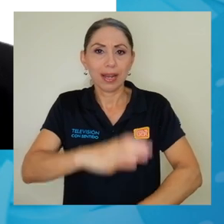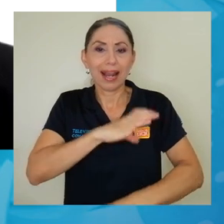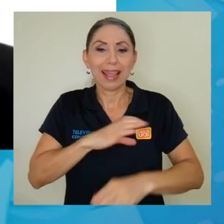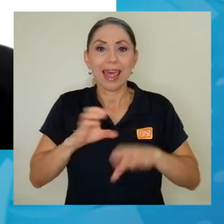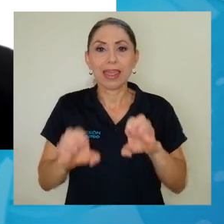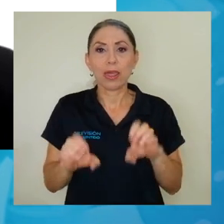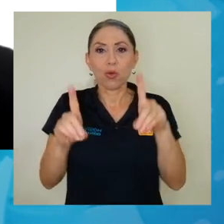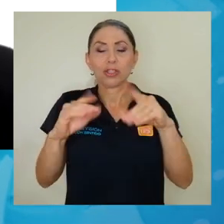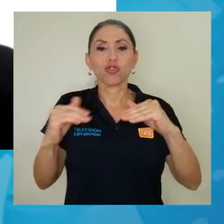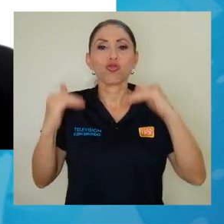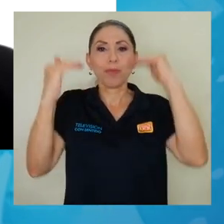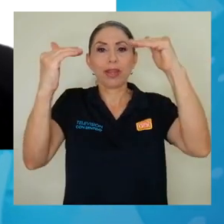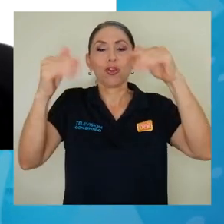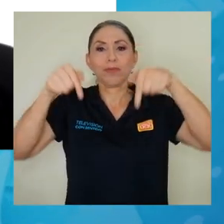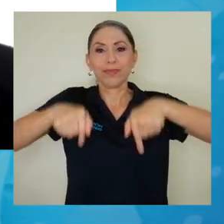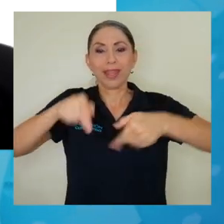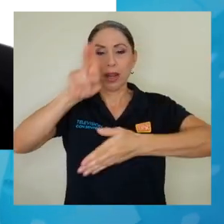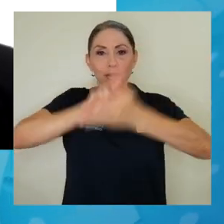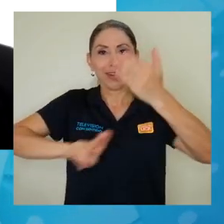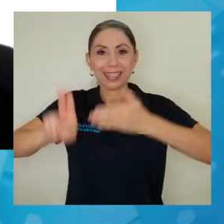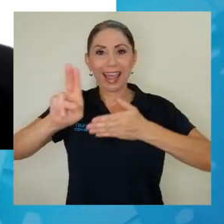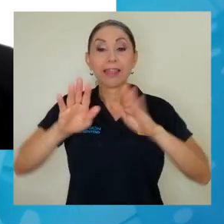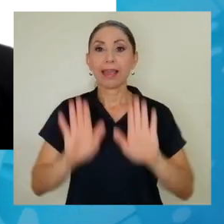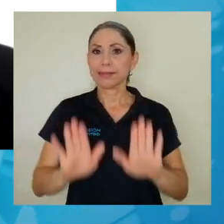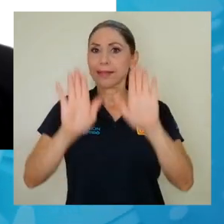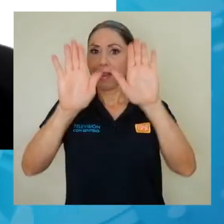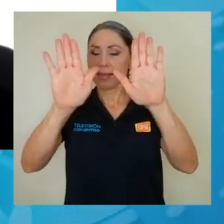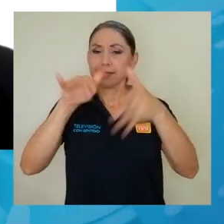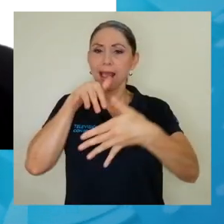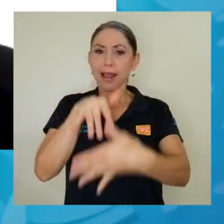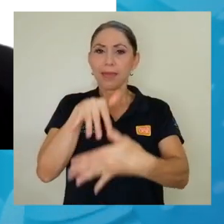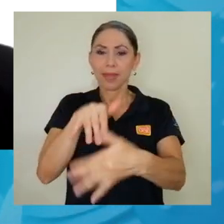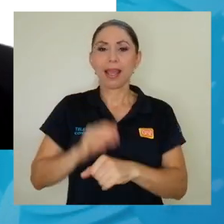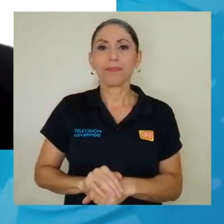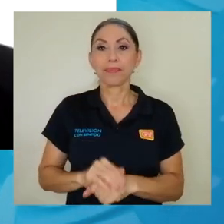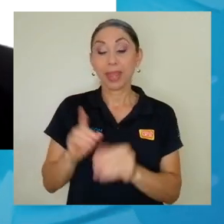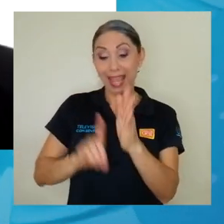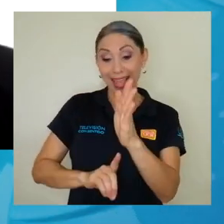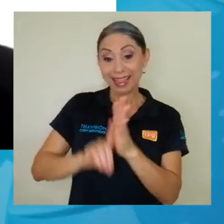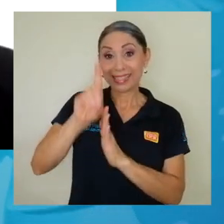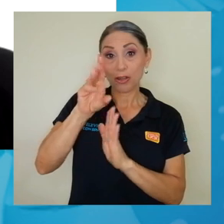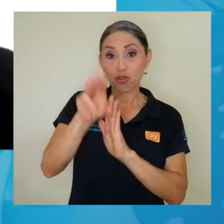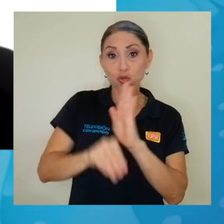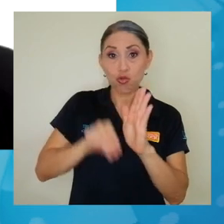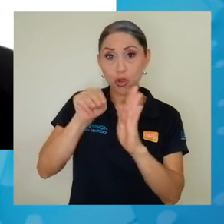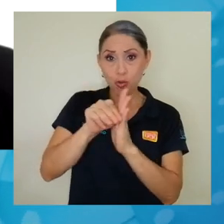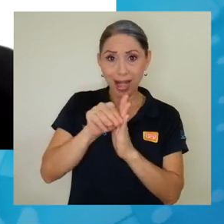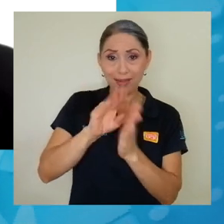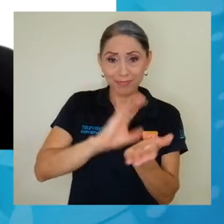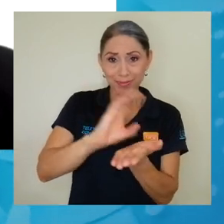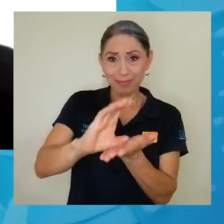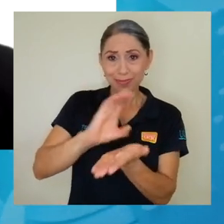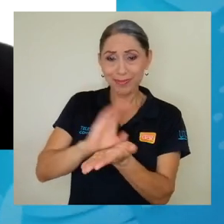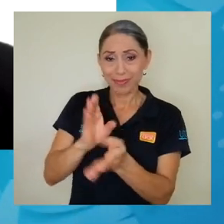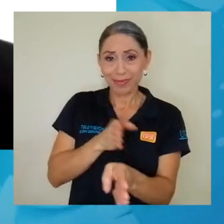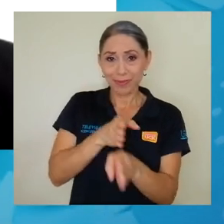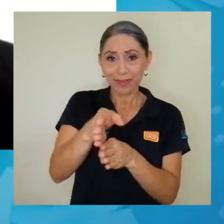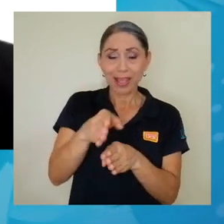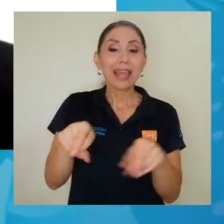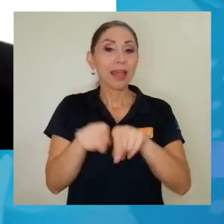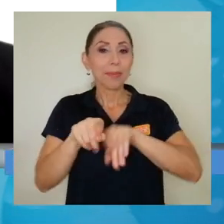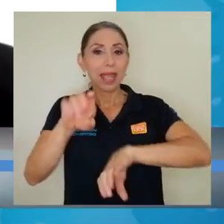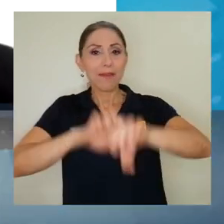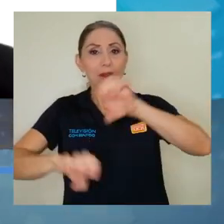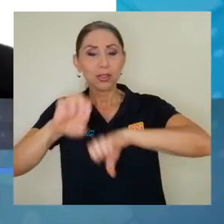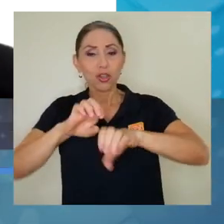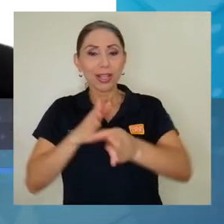educación superior en la universidad y la excelencia académica en el desarrollo curricular y precisamente en la evaluación